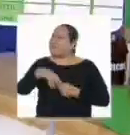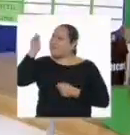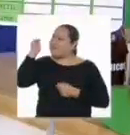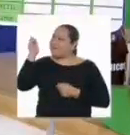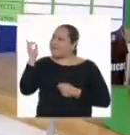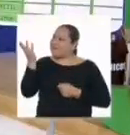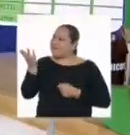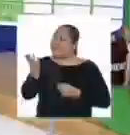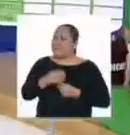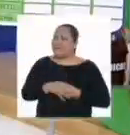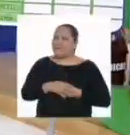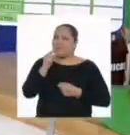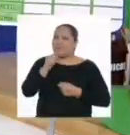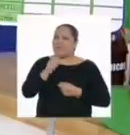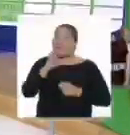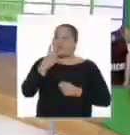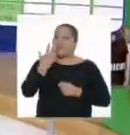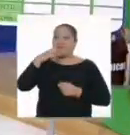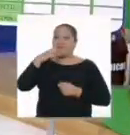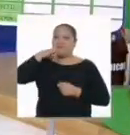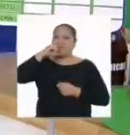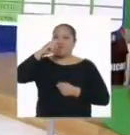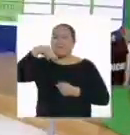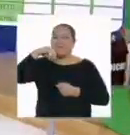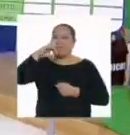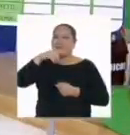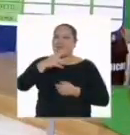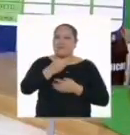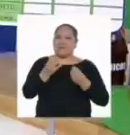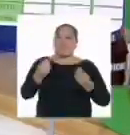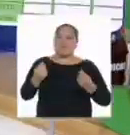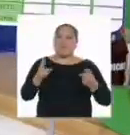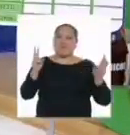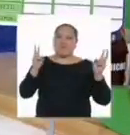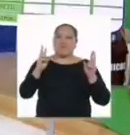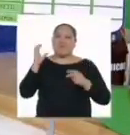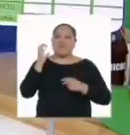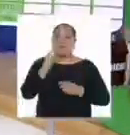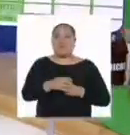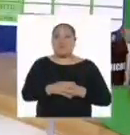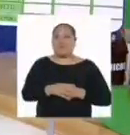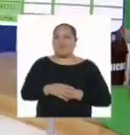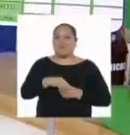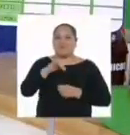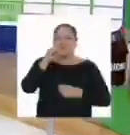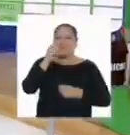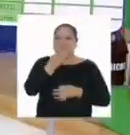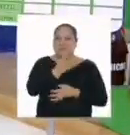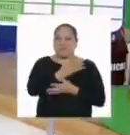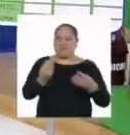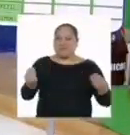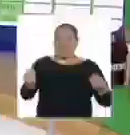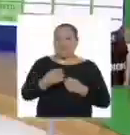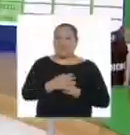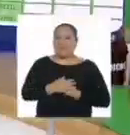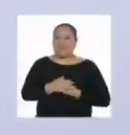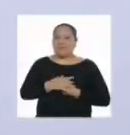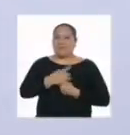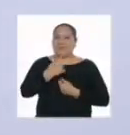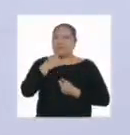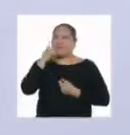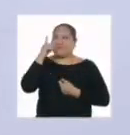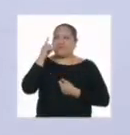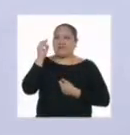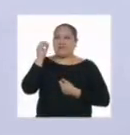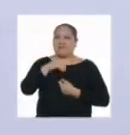Profesora, parece que el pimiento tiene bastante vitamina C, porque el yodo sigue desapareciendo. A ver,